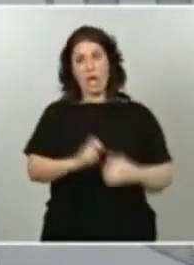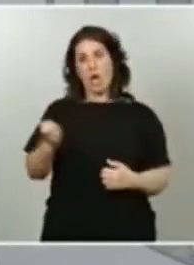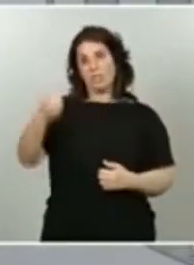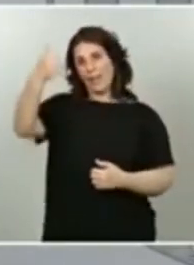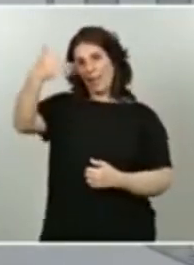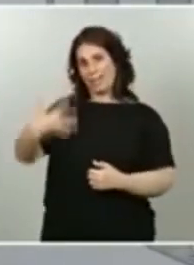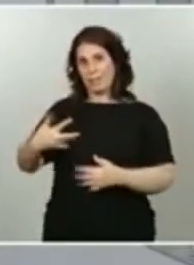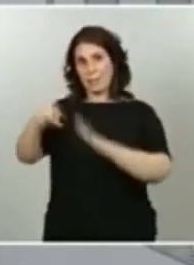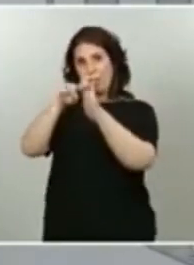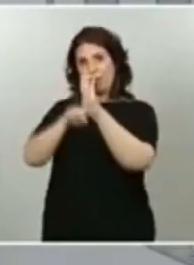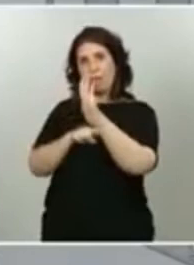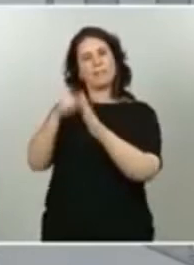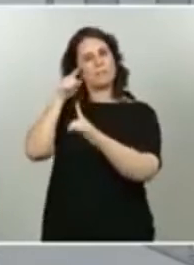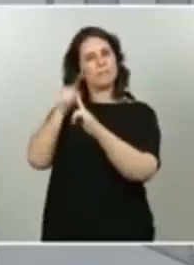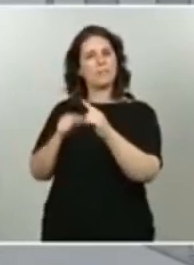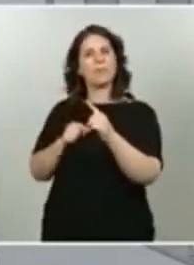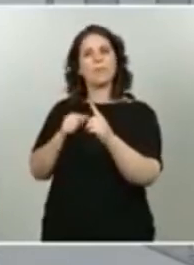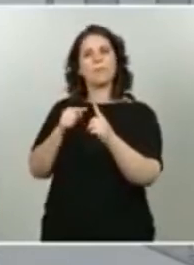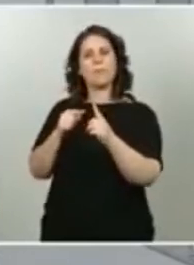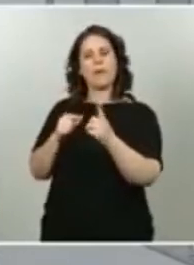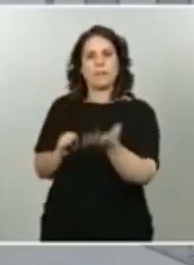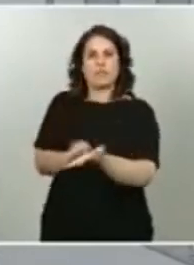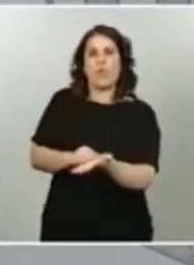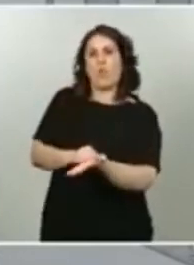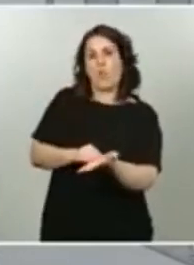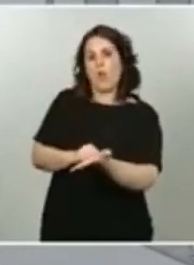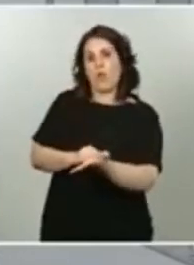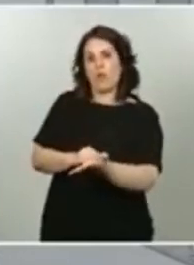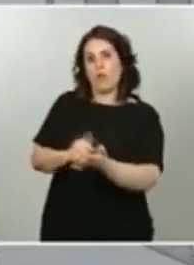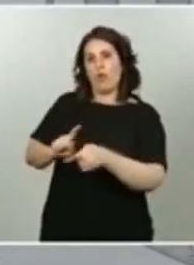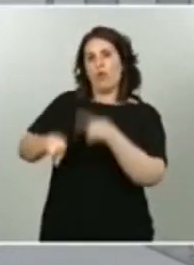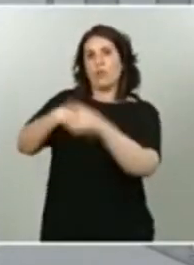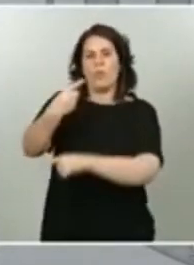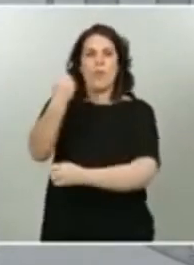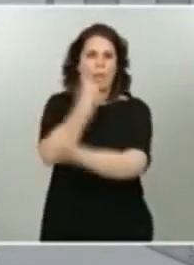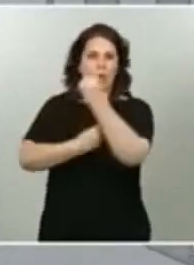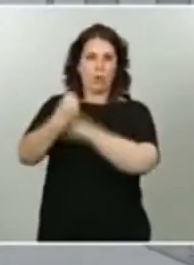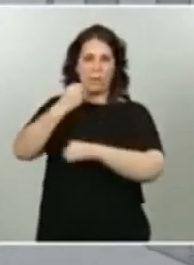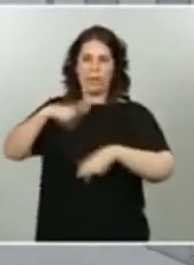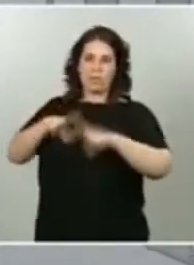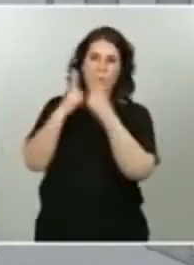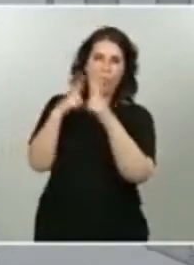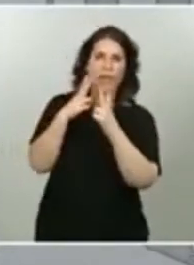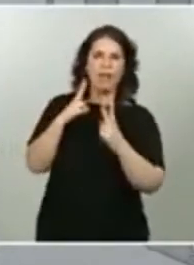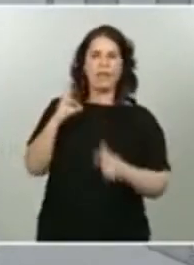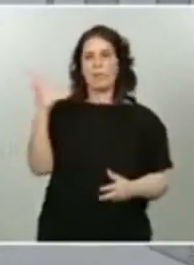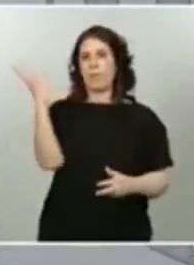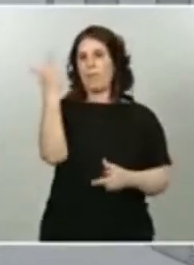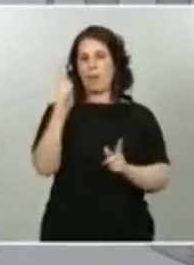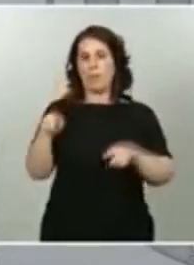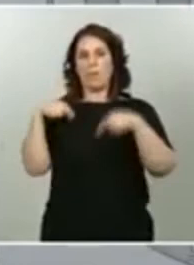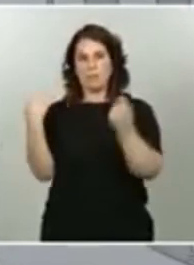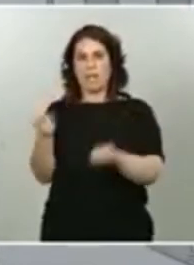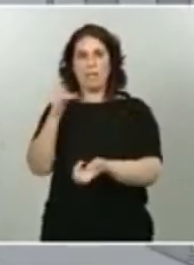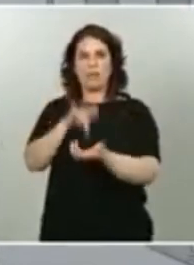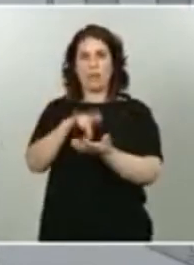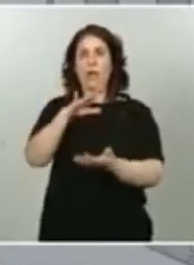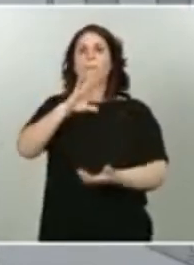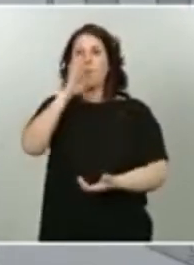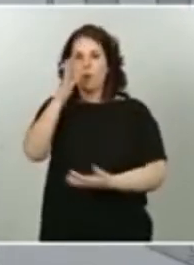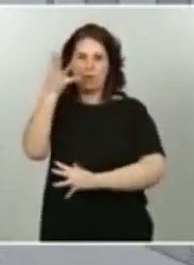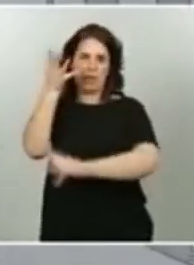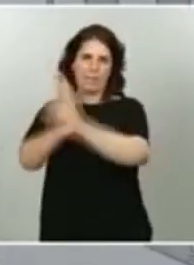a paliar las devastadoras consecuencias económicas, sociales y medioambientales que se producen por los incendios